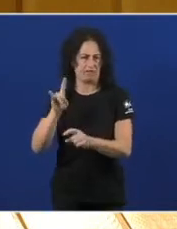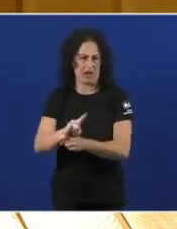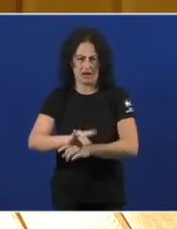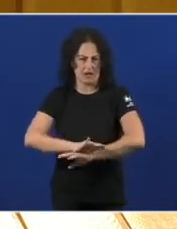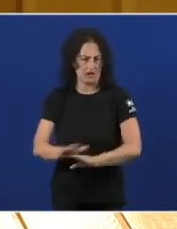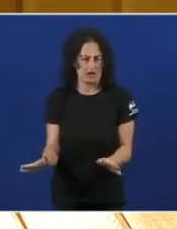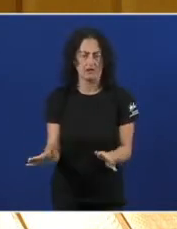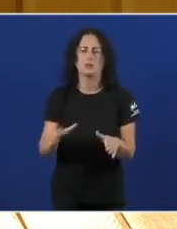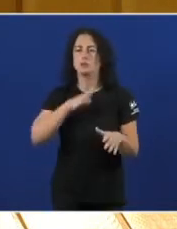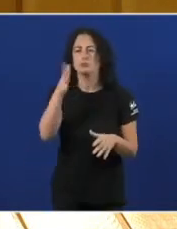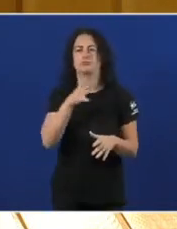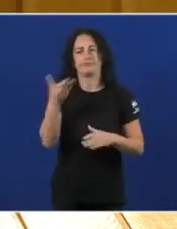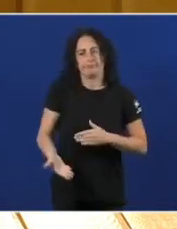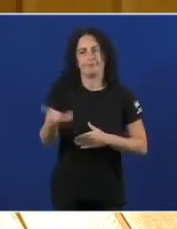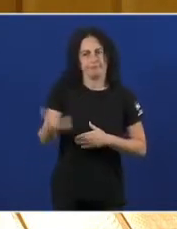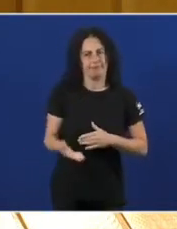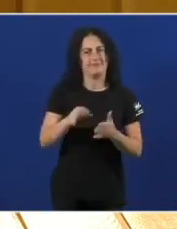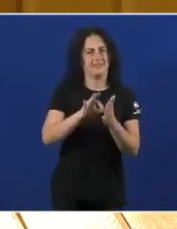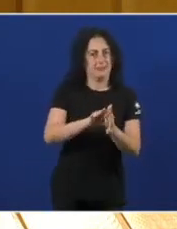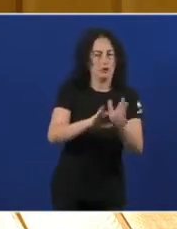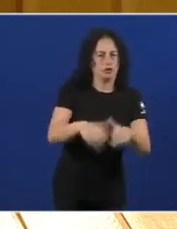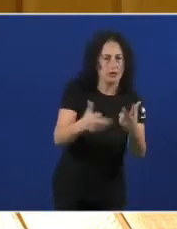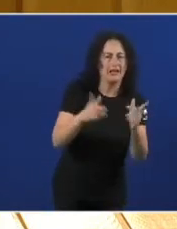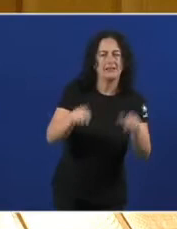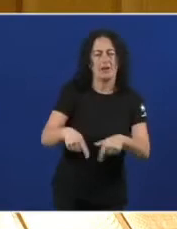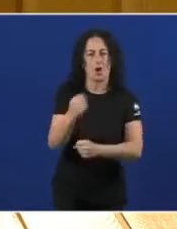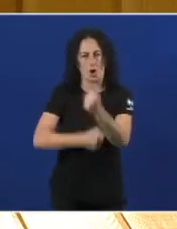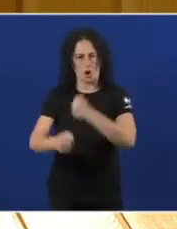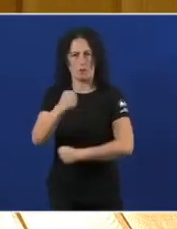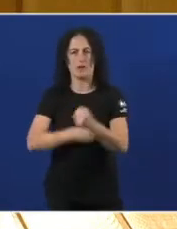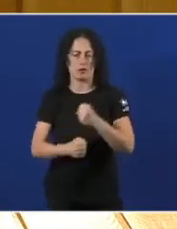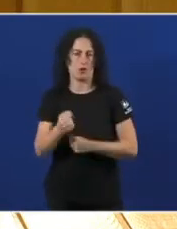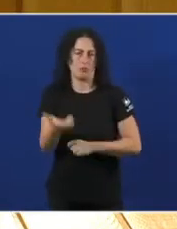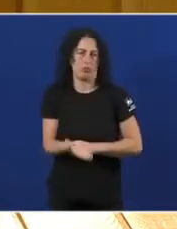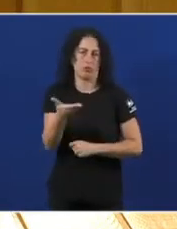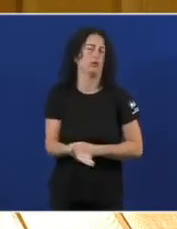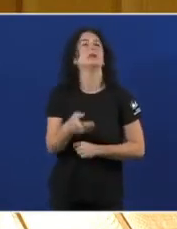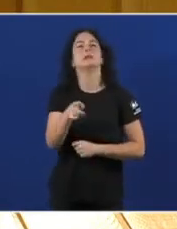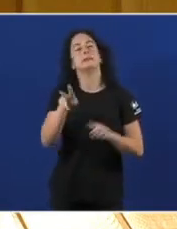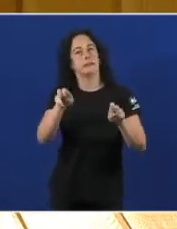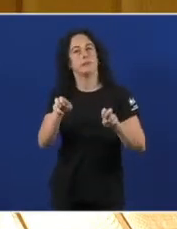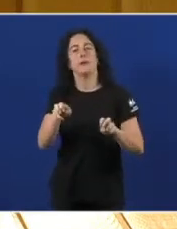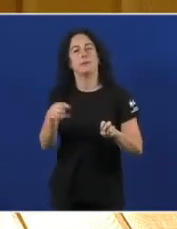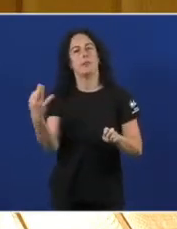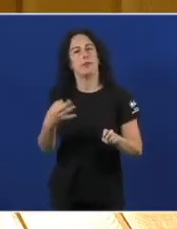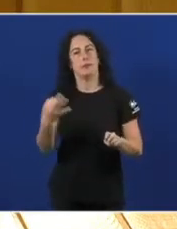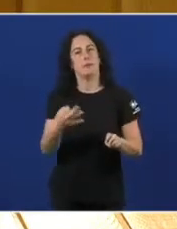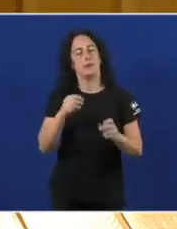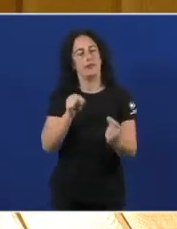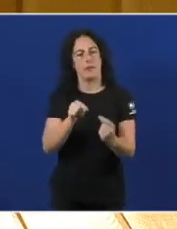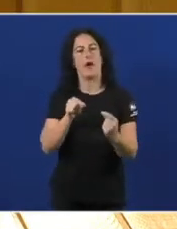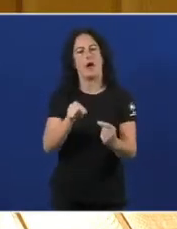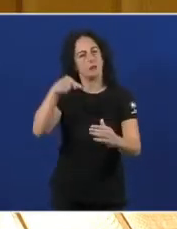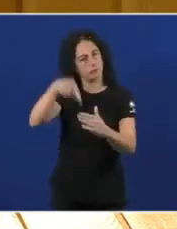energético En termos sociais E económicos E este é un asunto Que merece Un debate